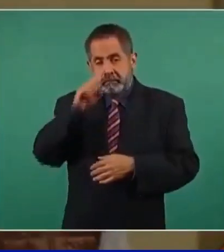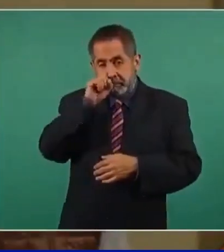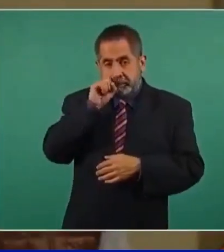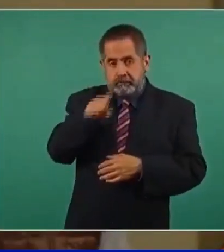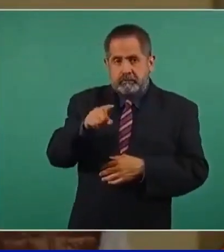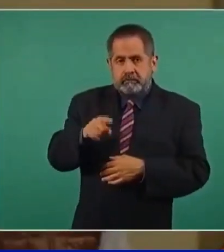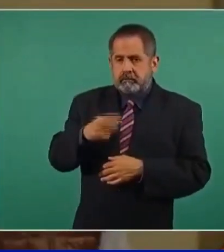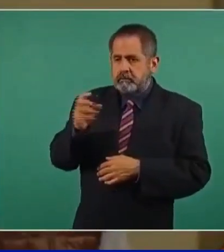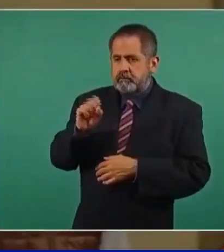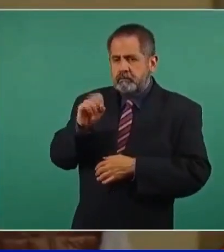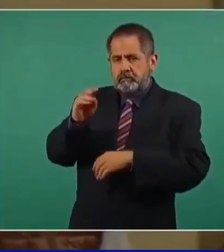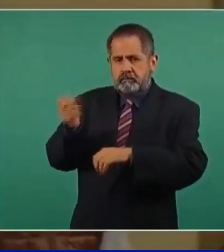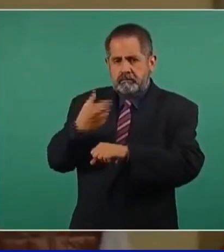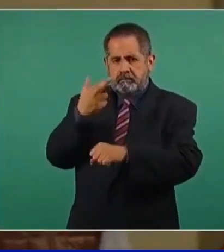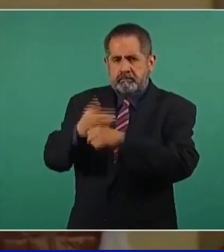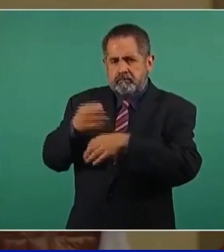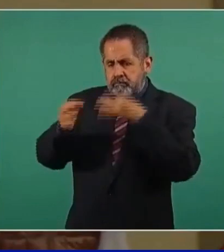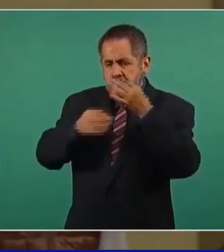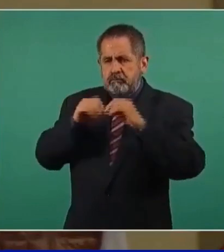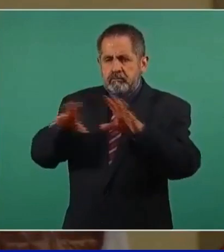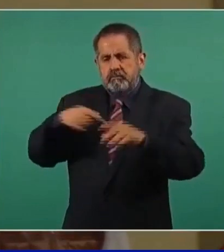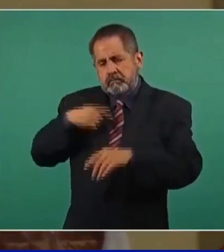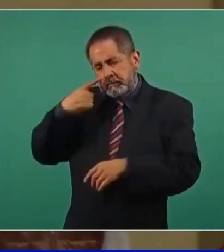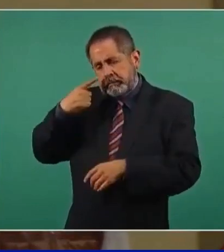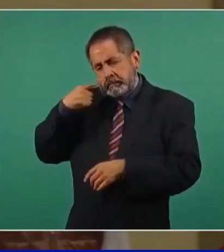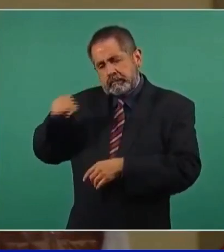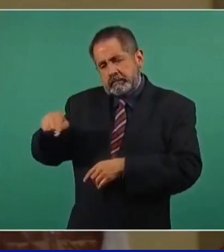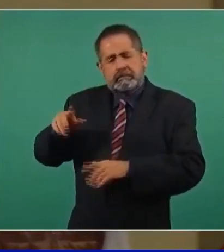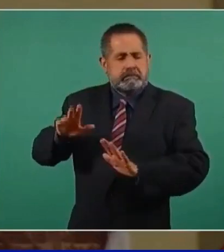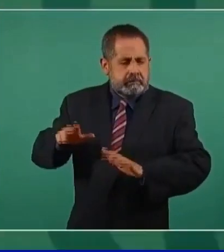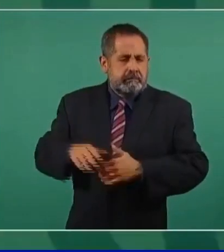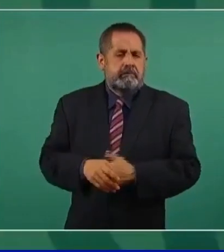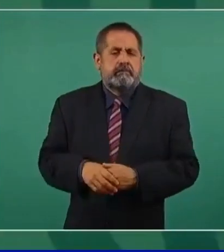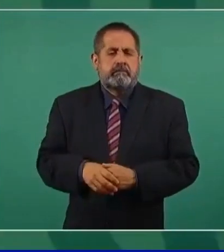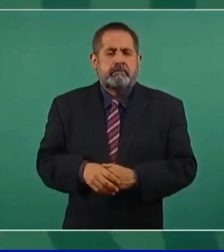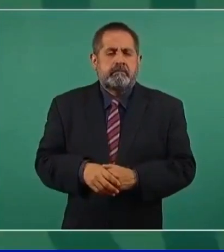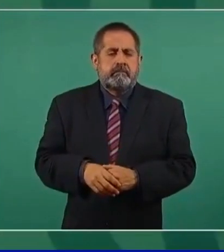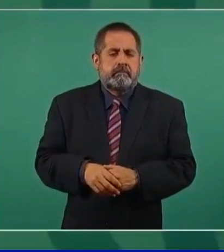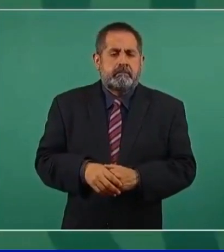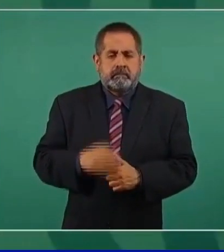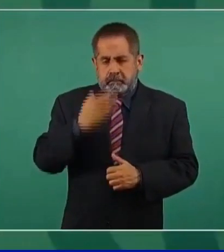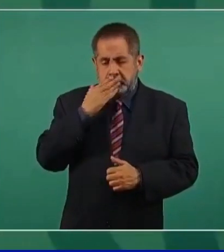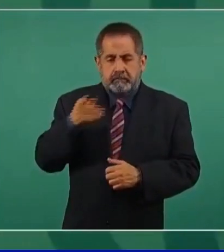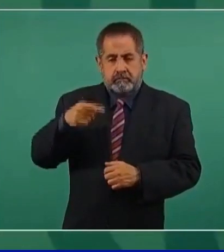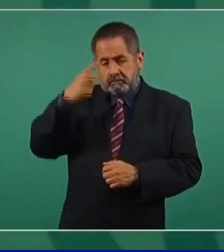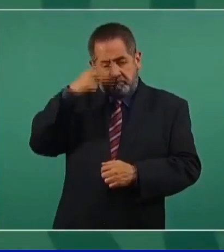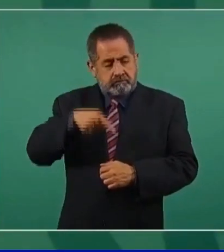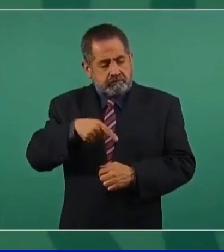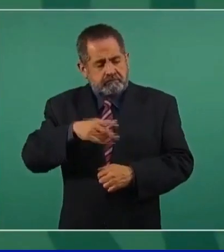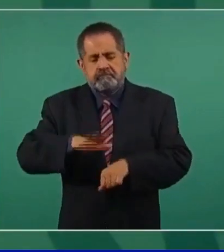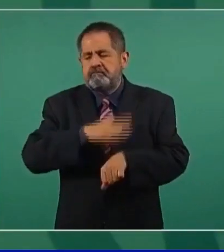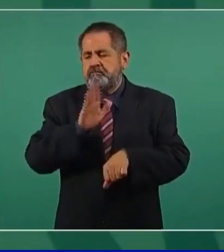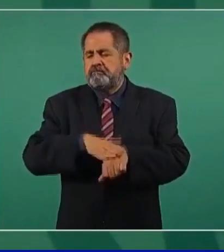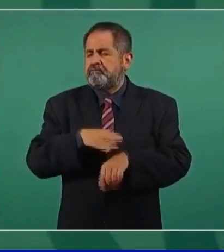lo dio a conocer. Pues está bien calificado México